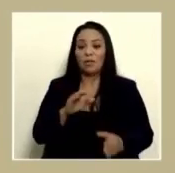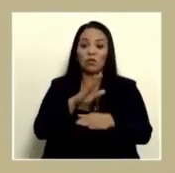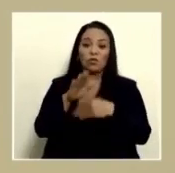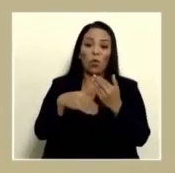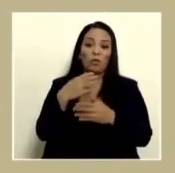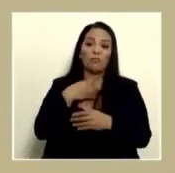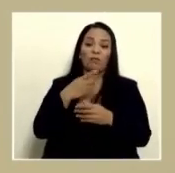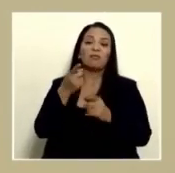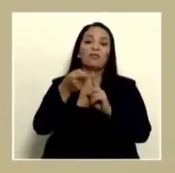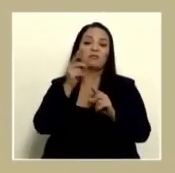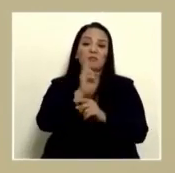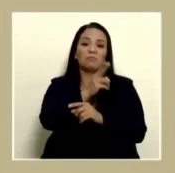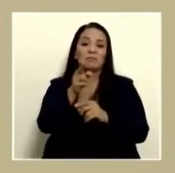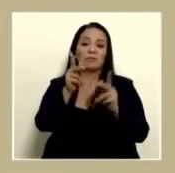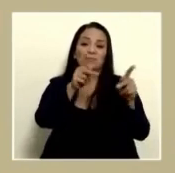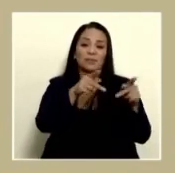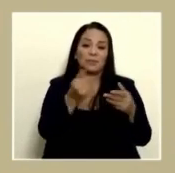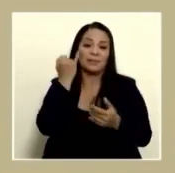los mismos